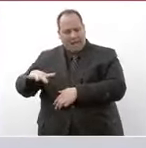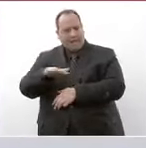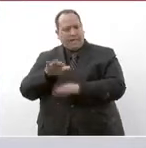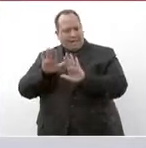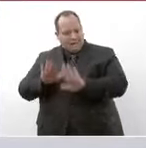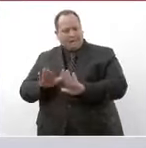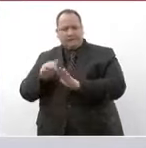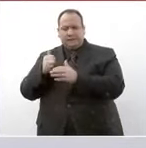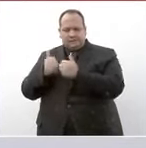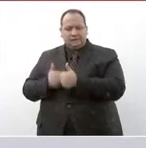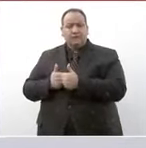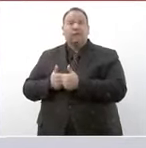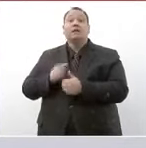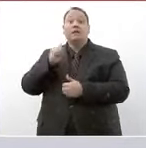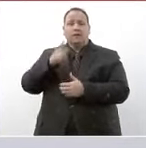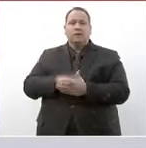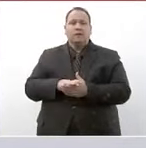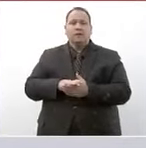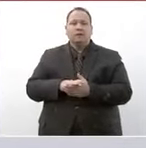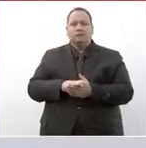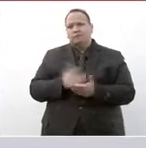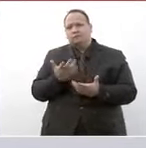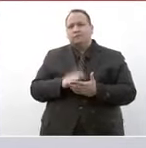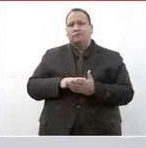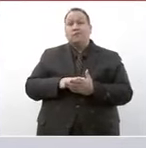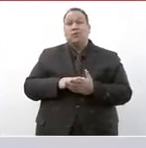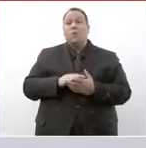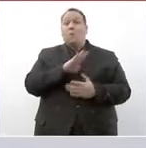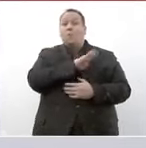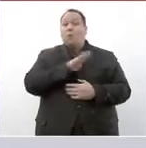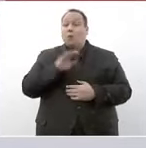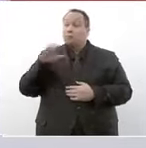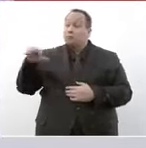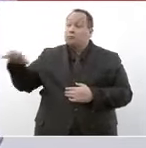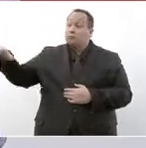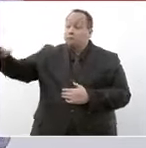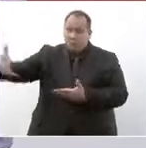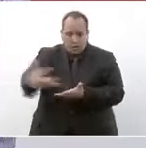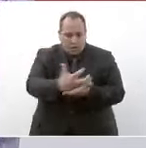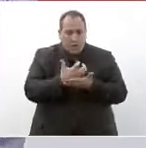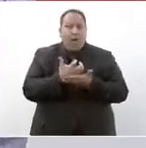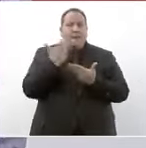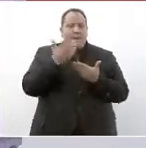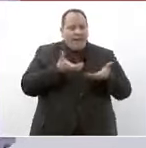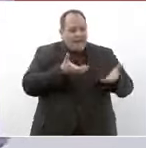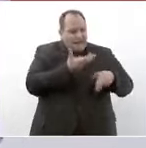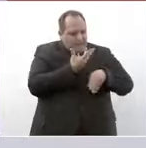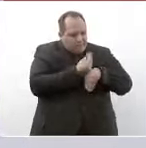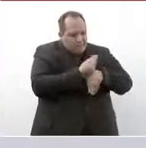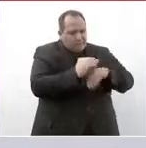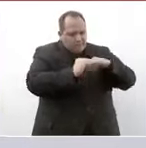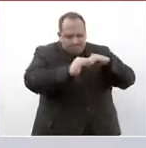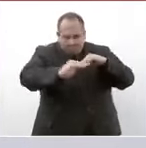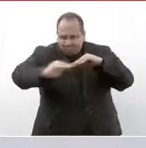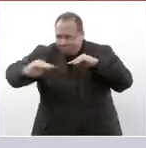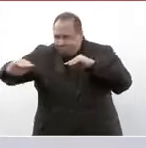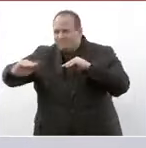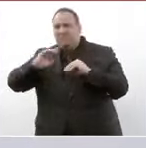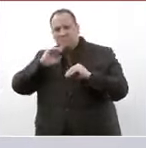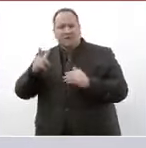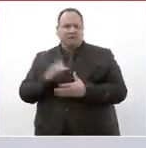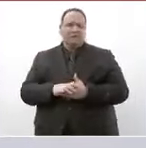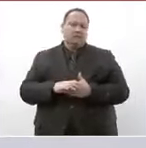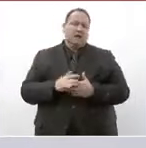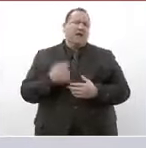California va a quedar en los municipios para mejorar las calles para